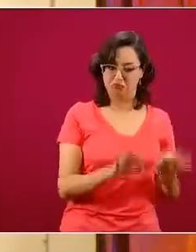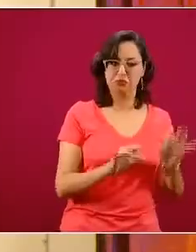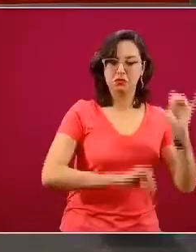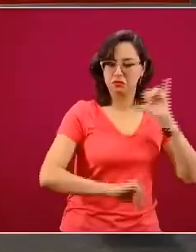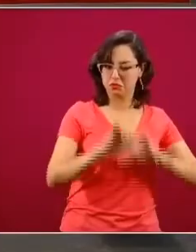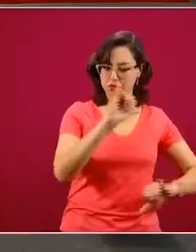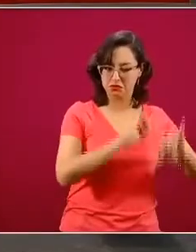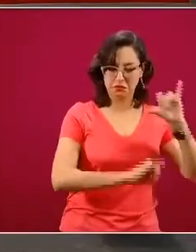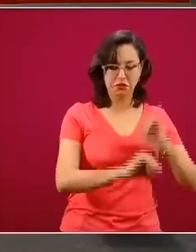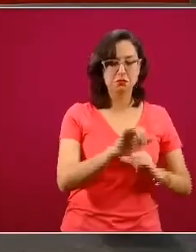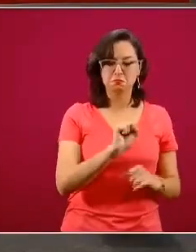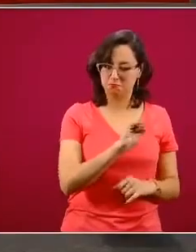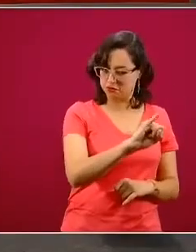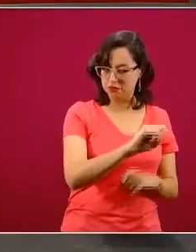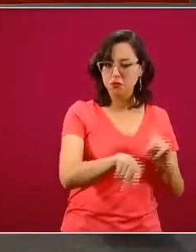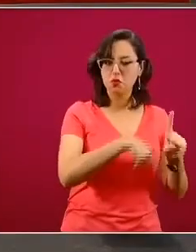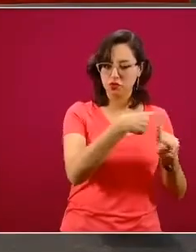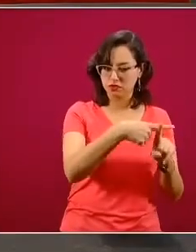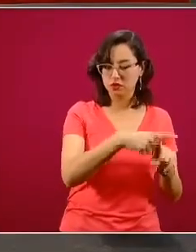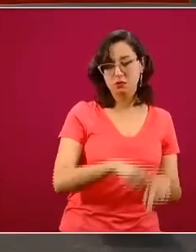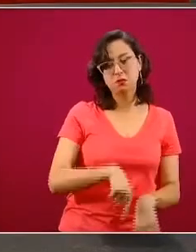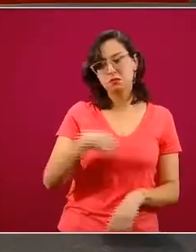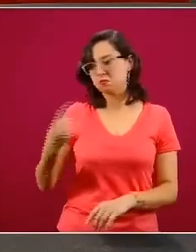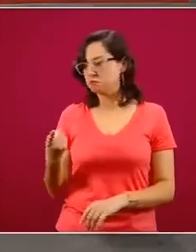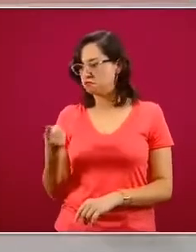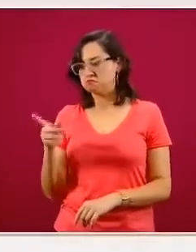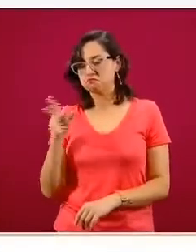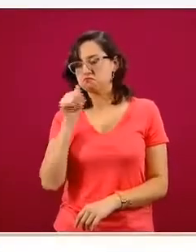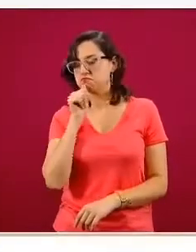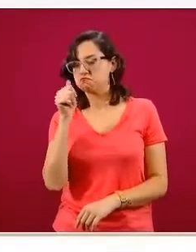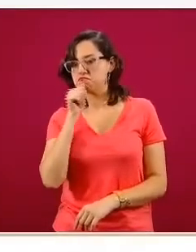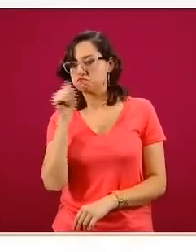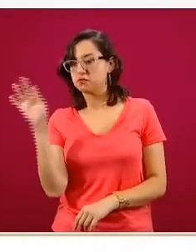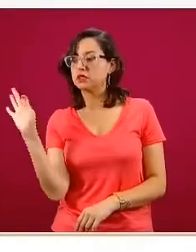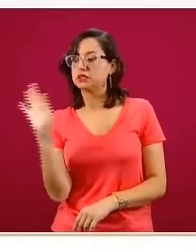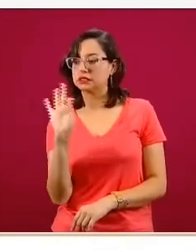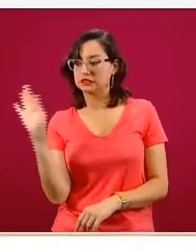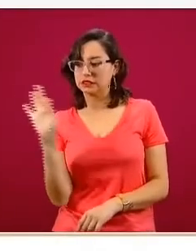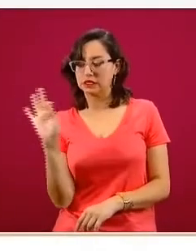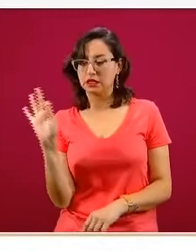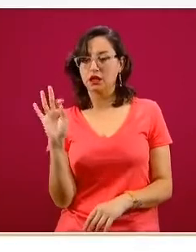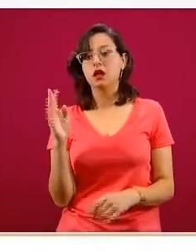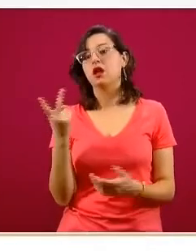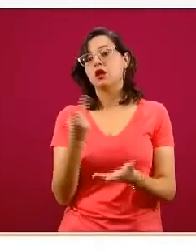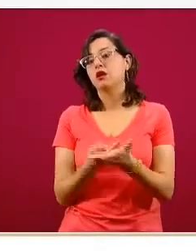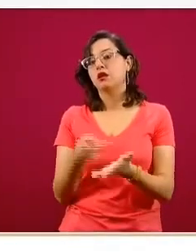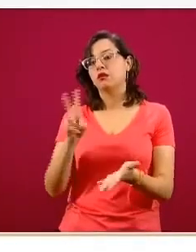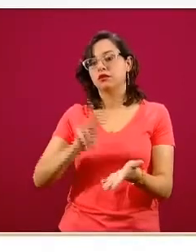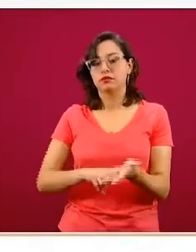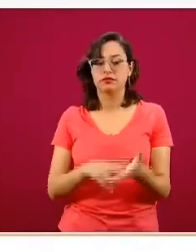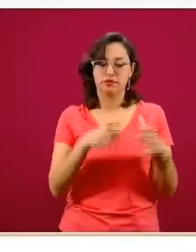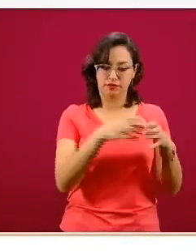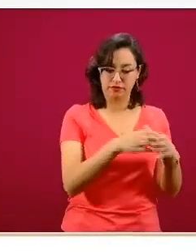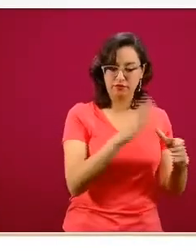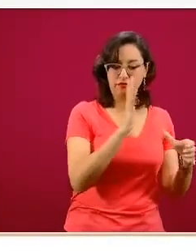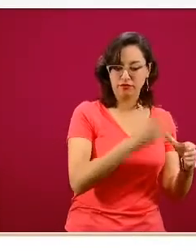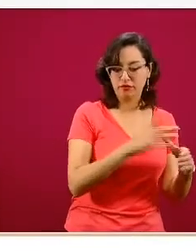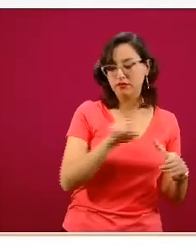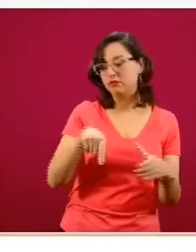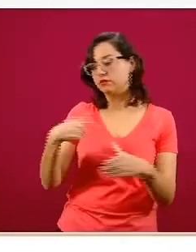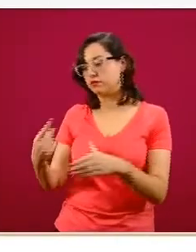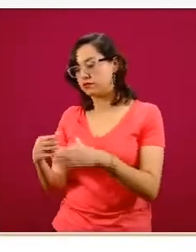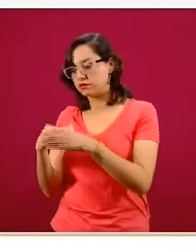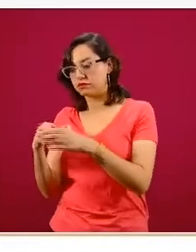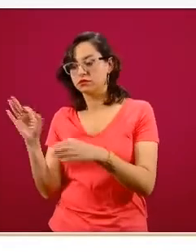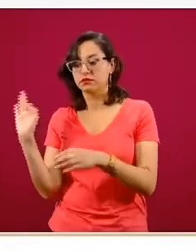comentamos, estamos poniendo ambos, no solamente los que ya están confirmados por laboratorio, sino también los que están esperando un resultado, para en su